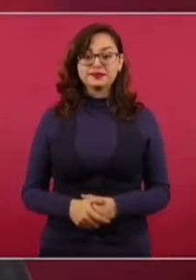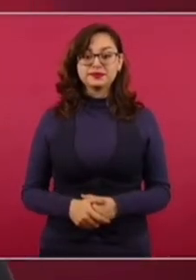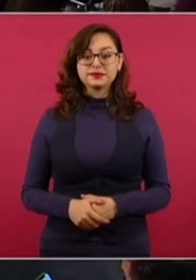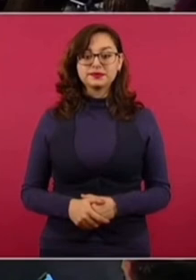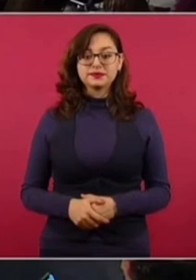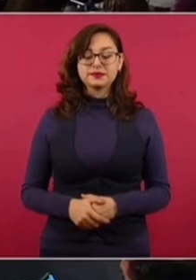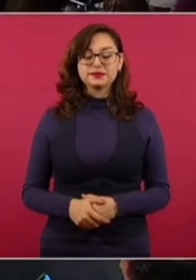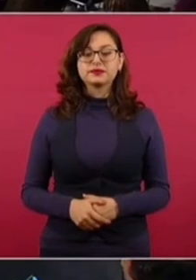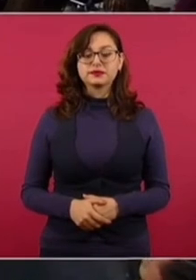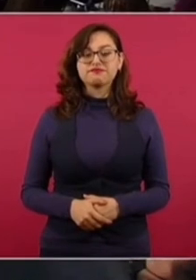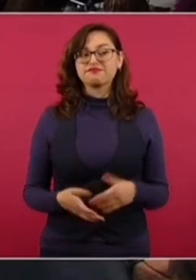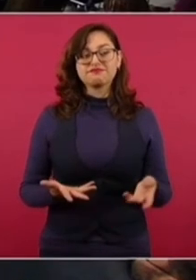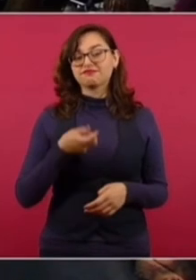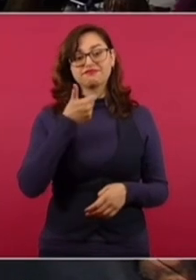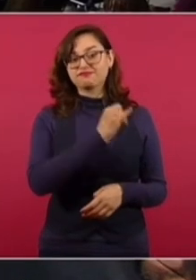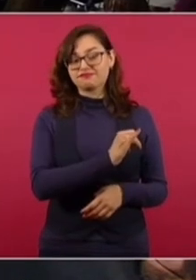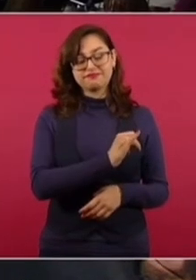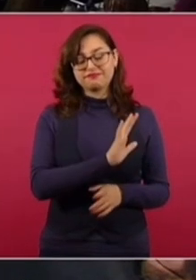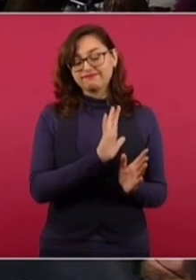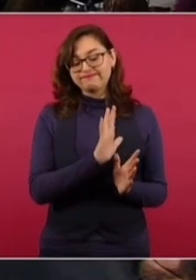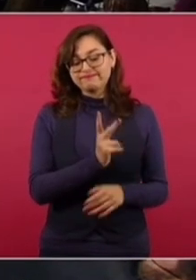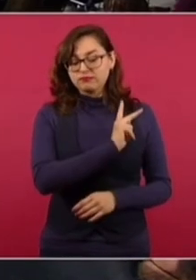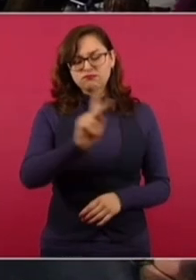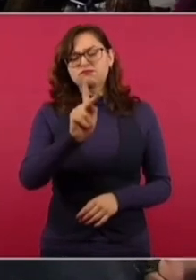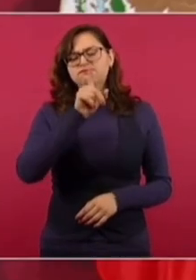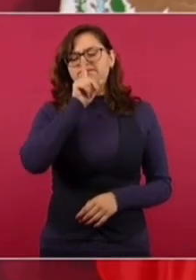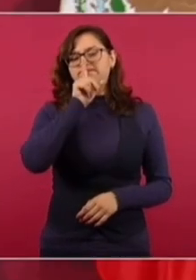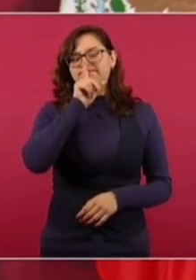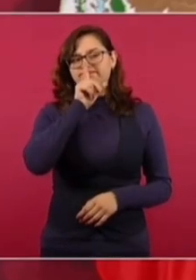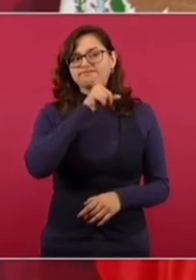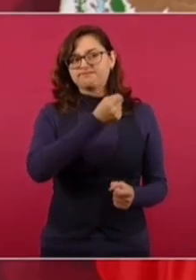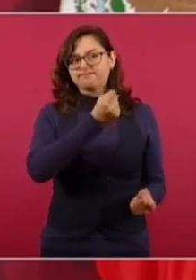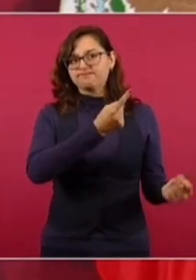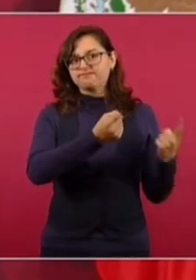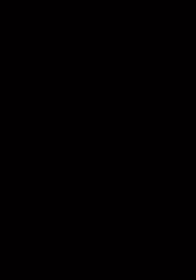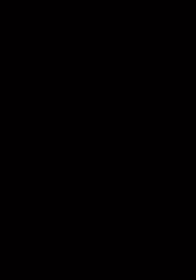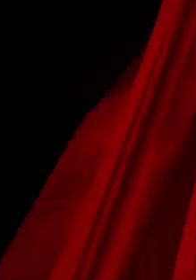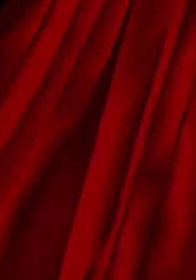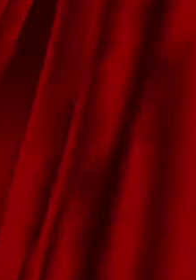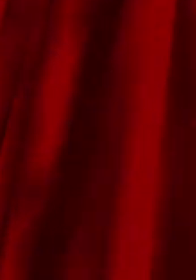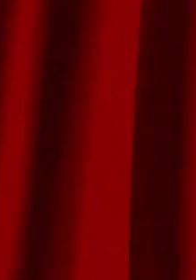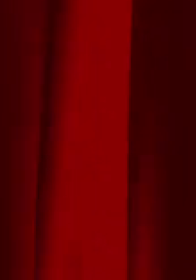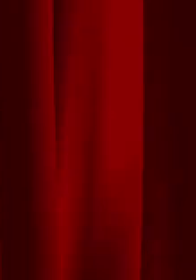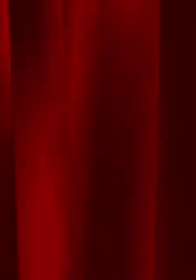Estados Unidos. No todos, pero sí, muchos. Gracias ver video.